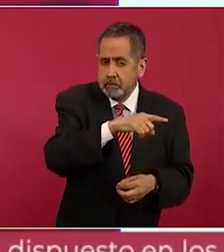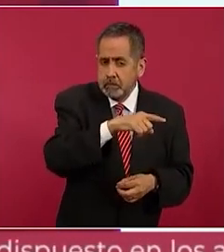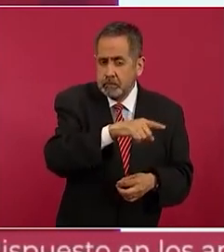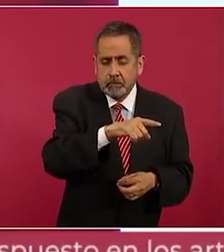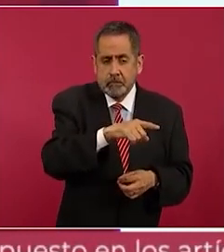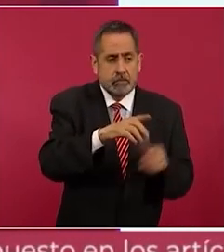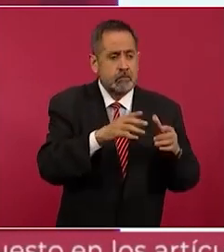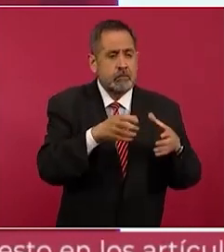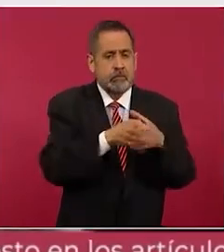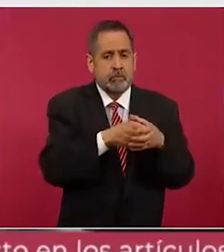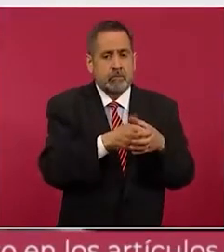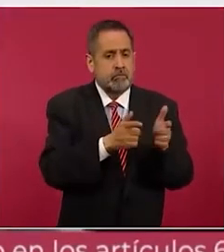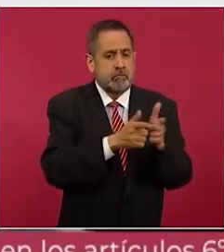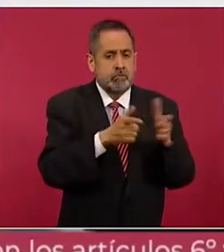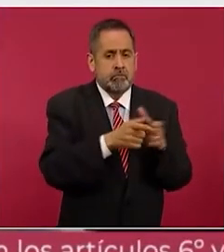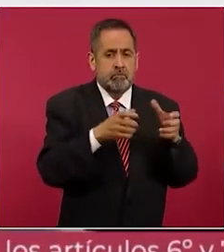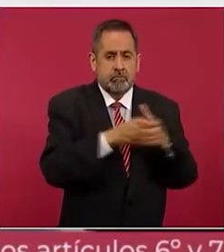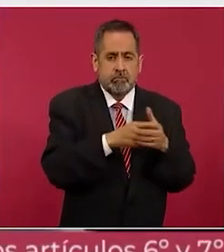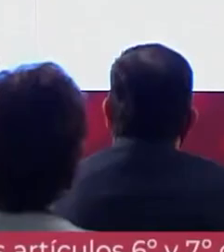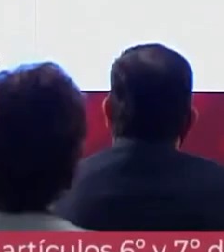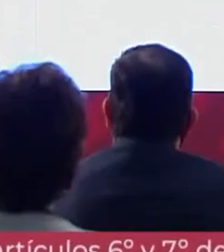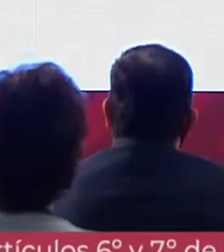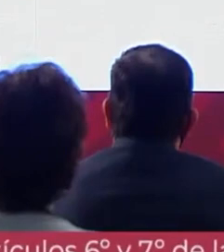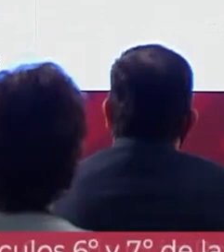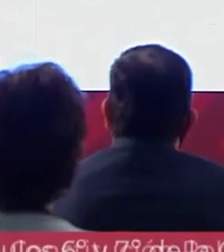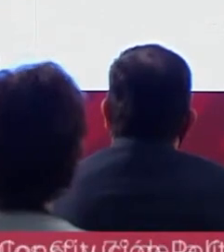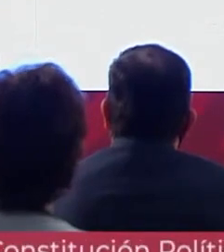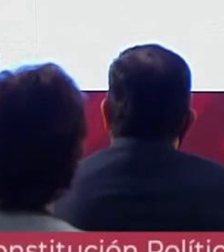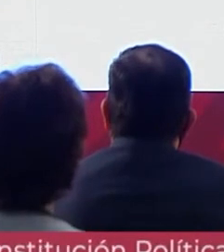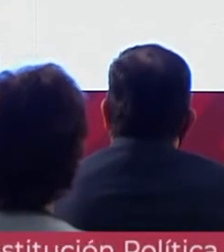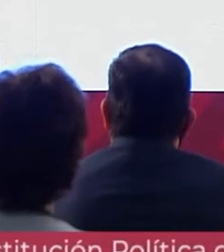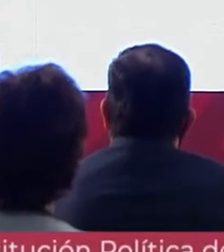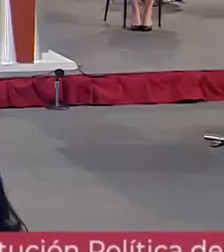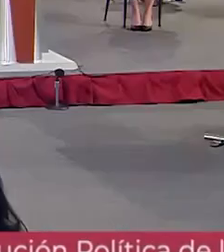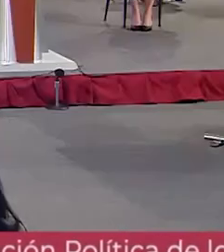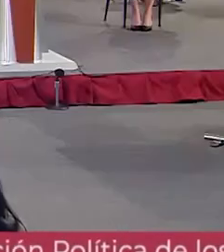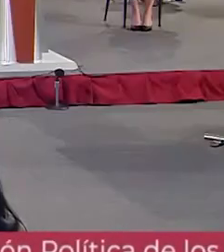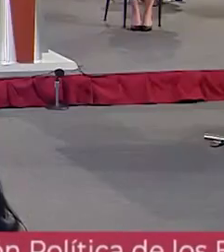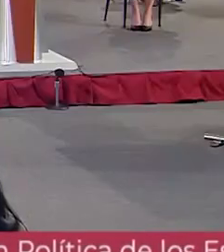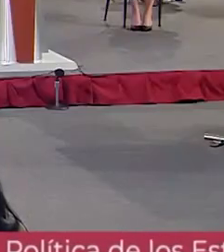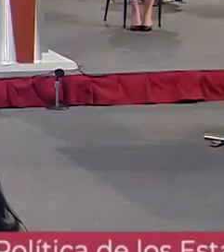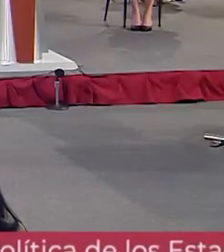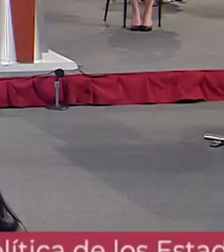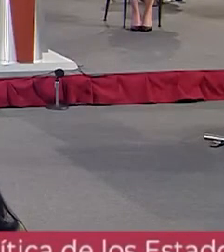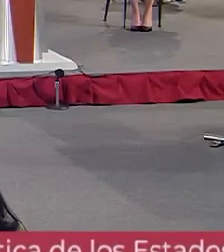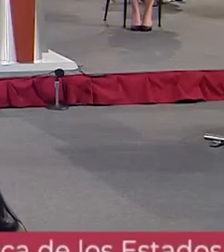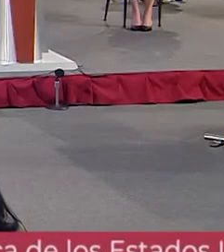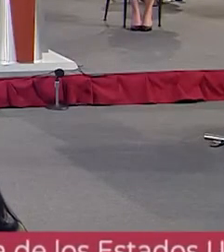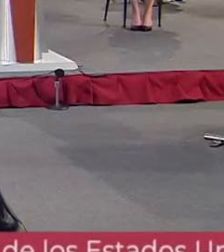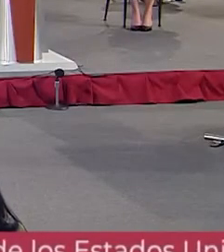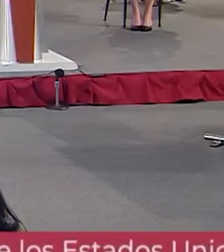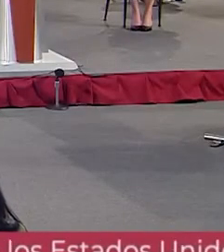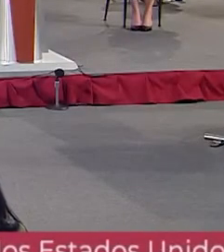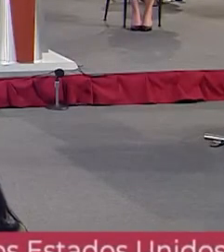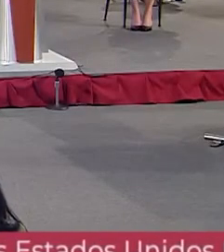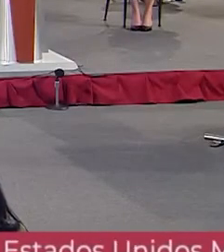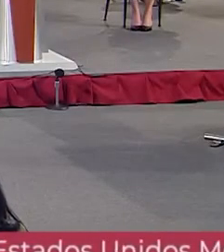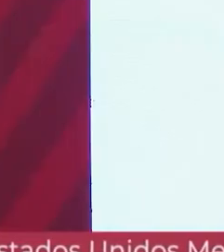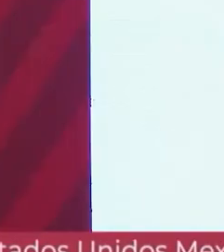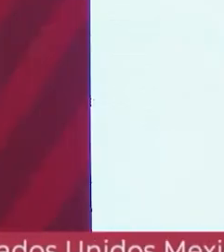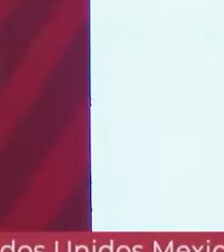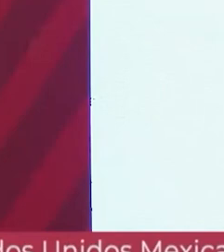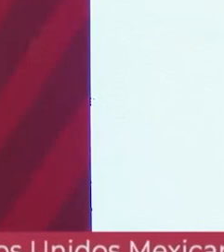oligarcas y voceros buscan culparte de la tragedia que ellos